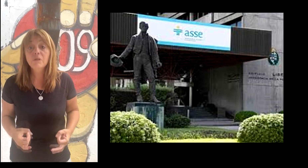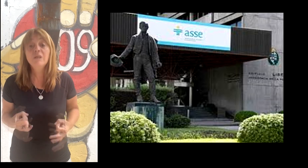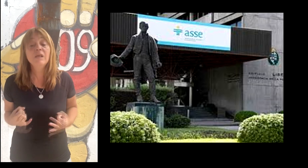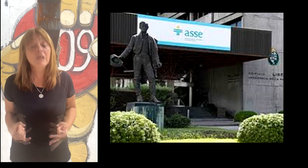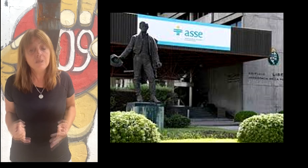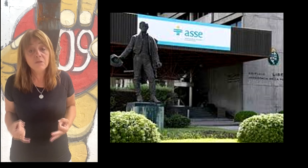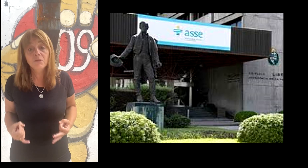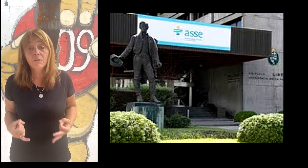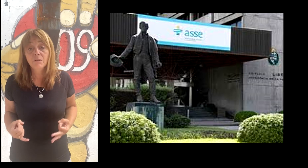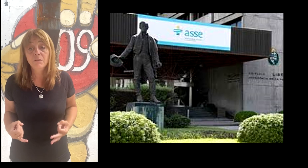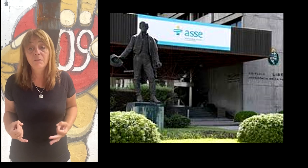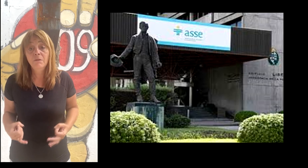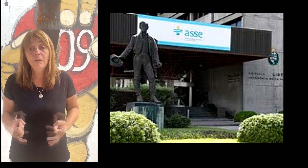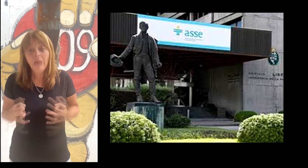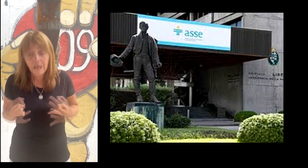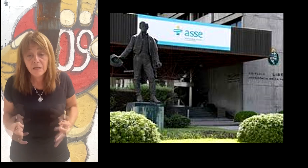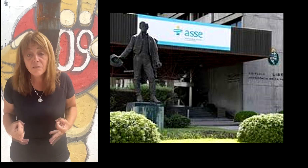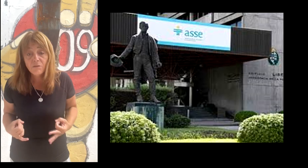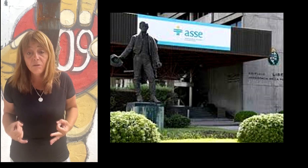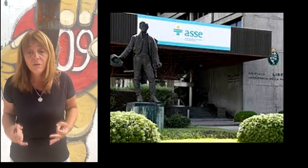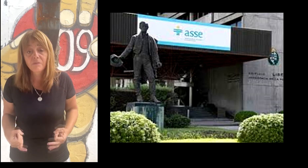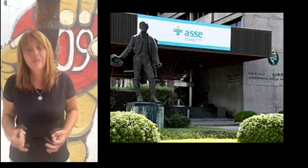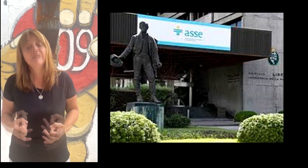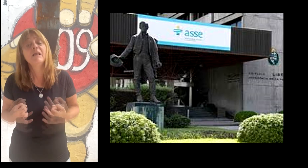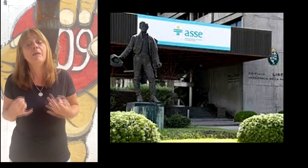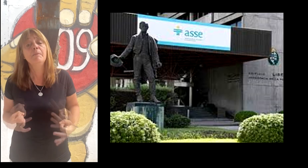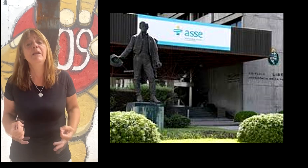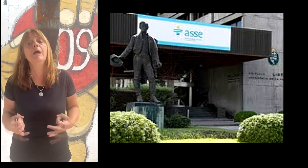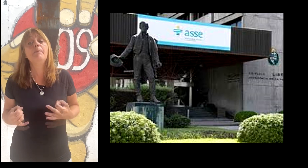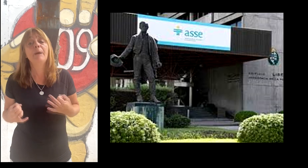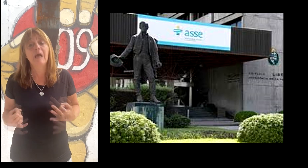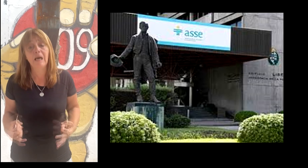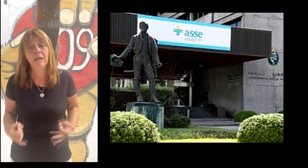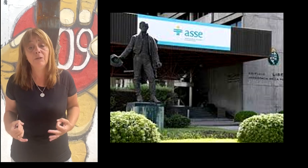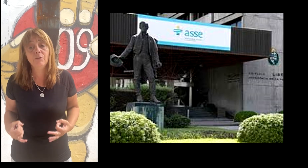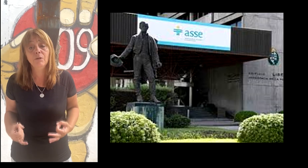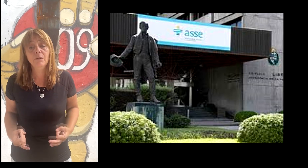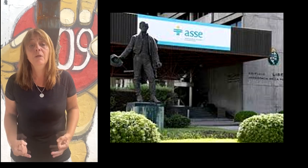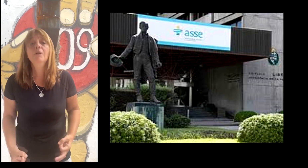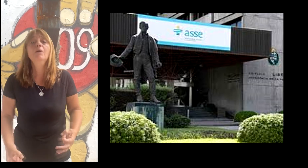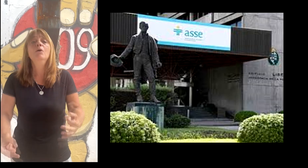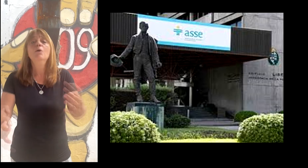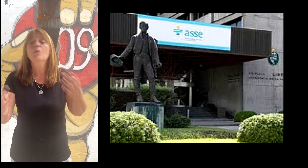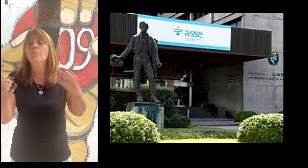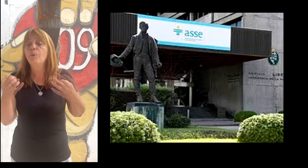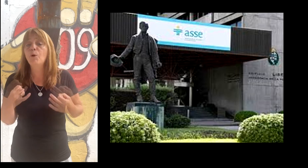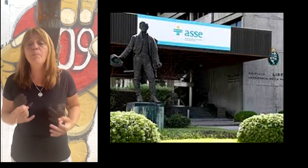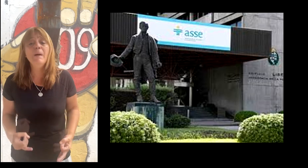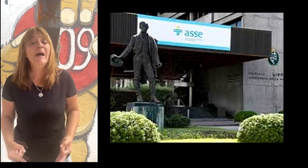135 cargos, según él, para Cabildo Abierto.